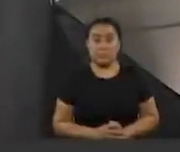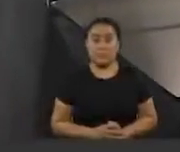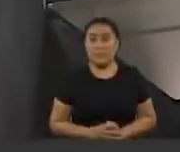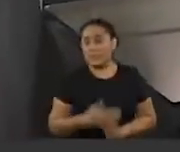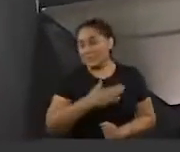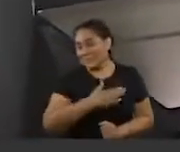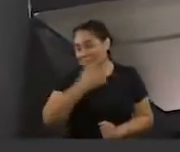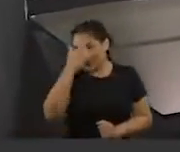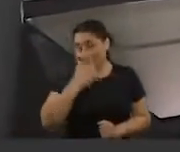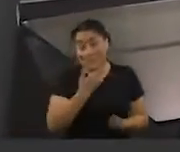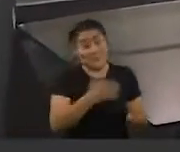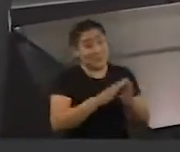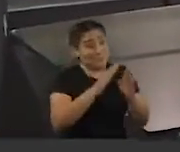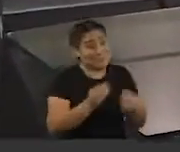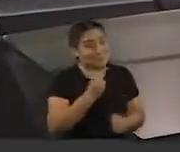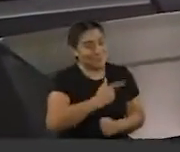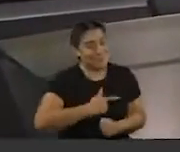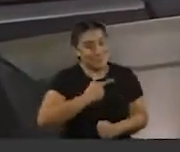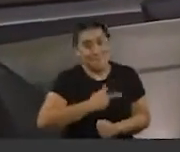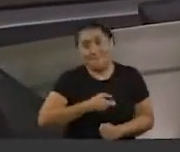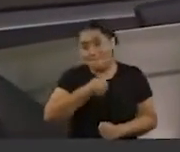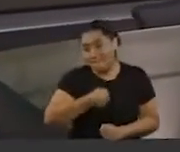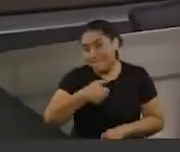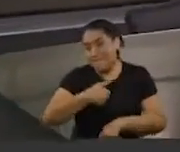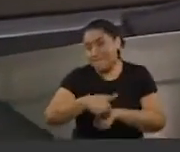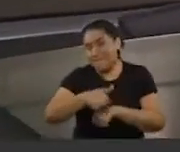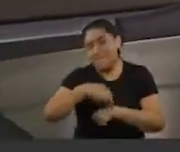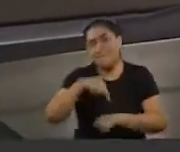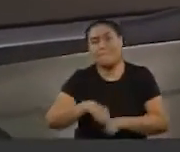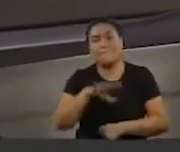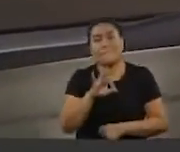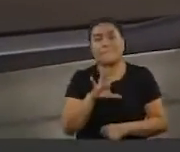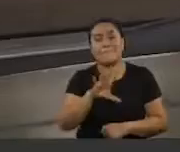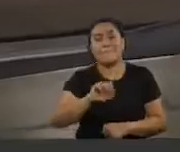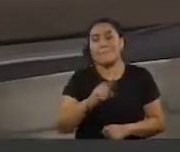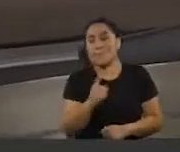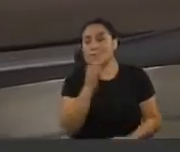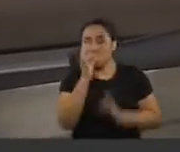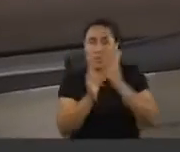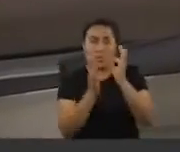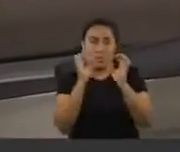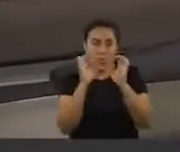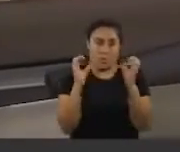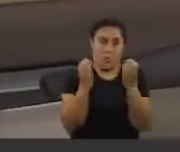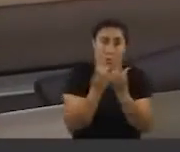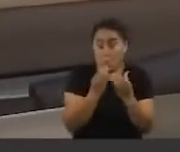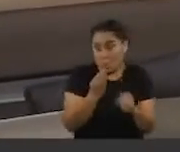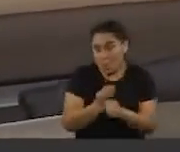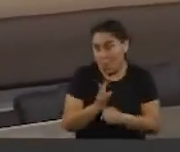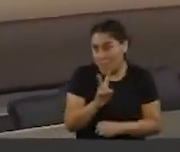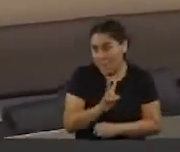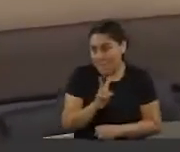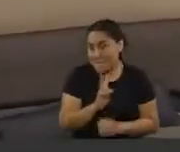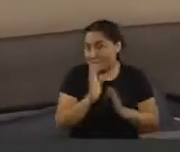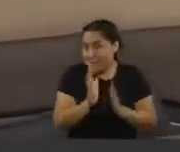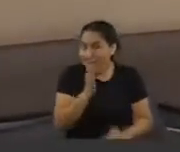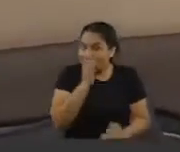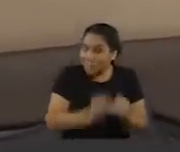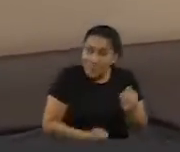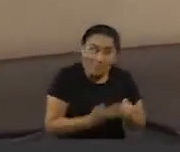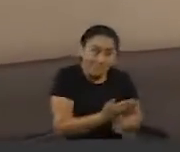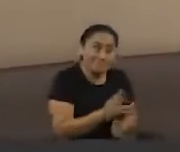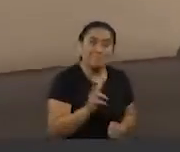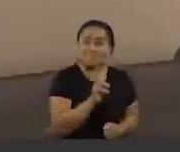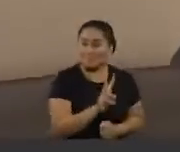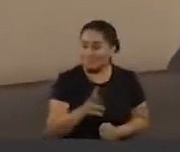¿Qué tal? Buenas noches. ¿Cómo estás? Un gusto saludarle por la frecuencia del 45.1 en Noticias del Congreso. En viernes, César Aldama. Buenas Ya es viernes, efectivamente.